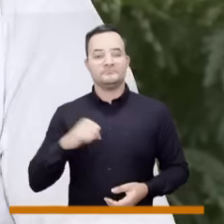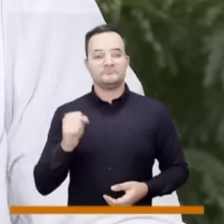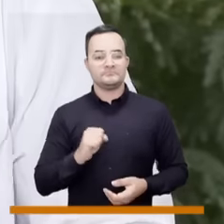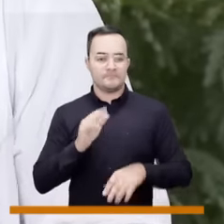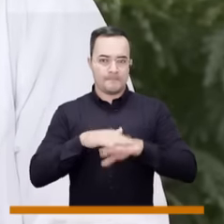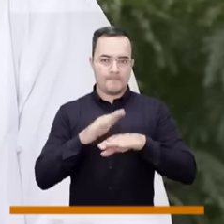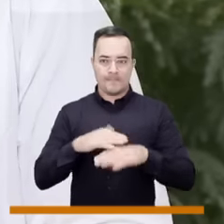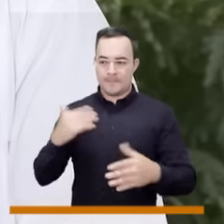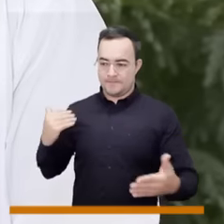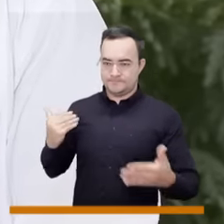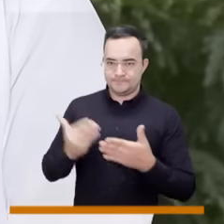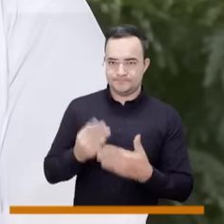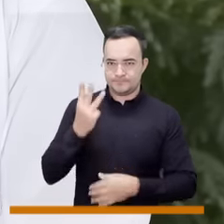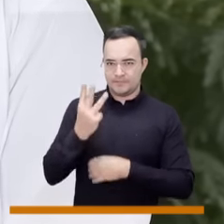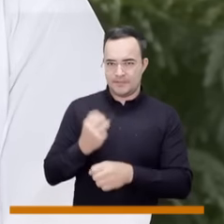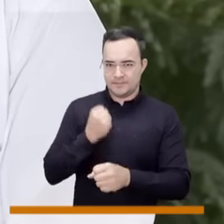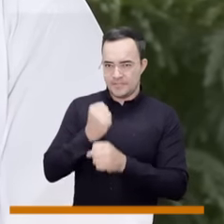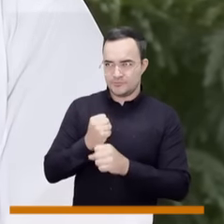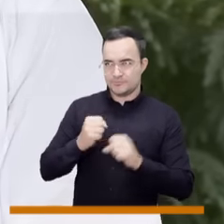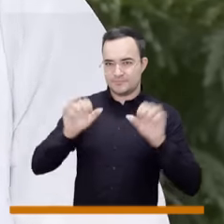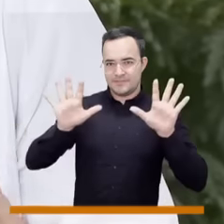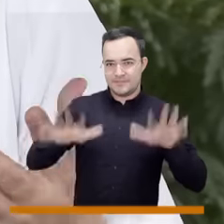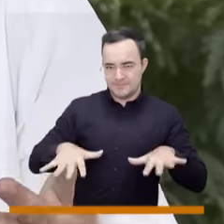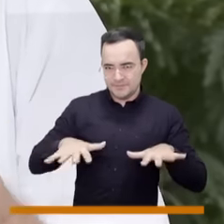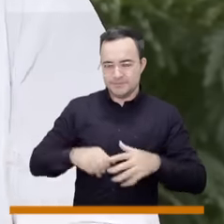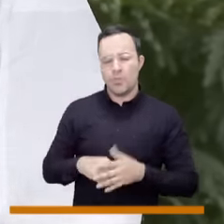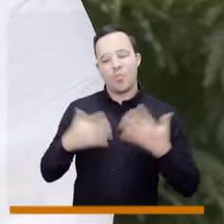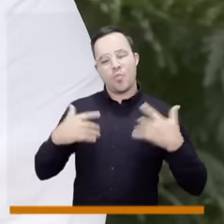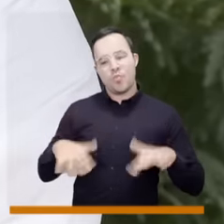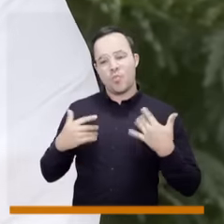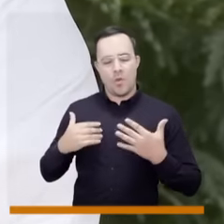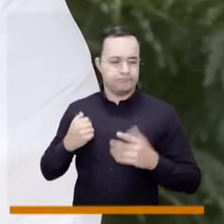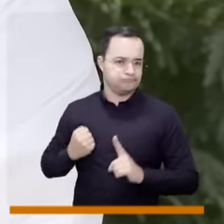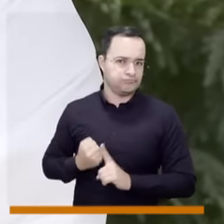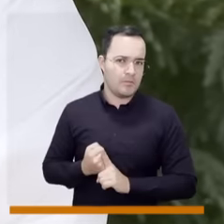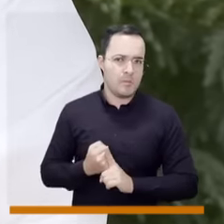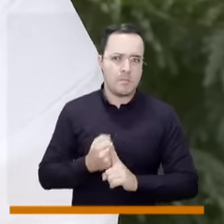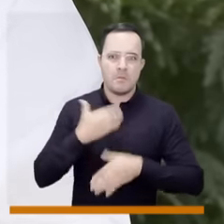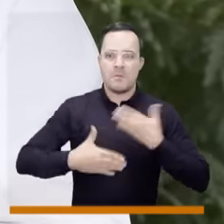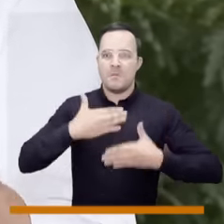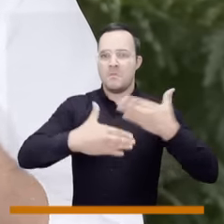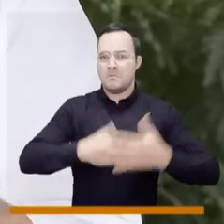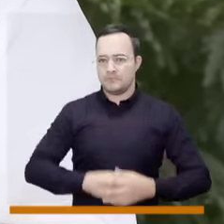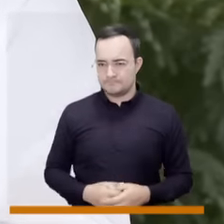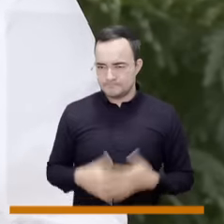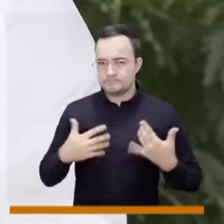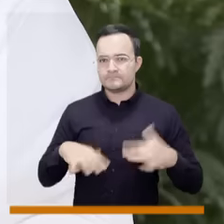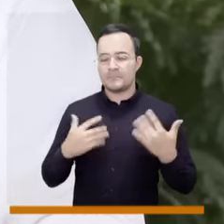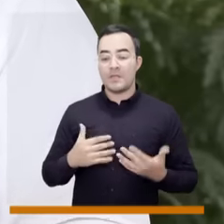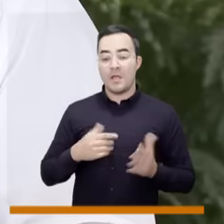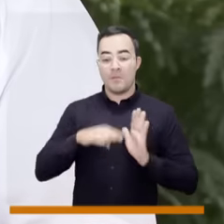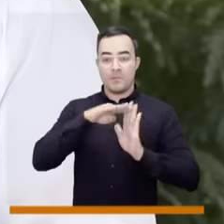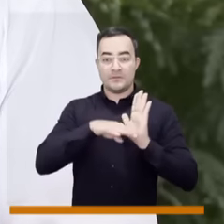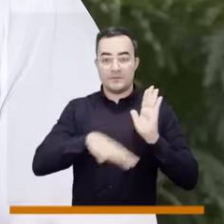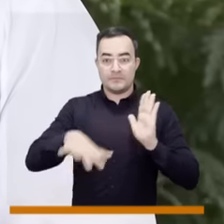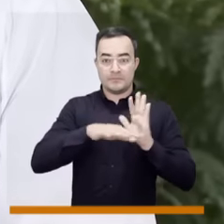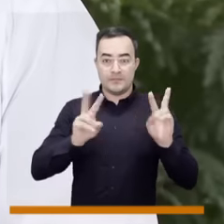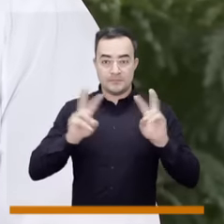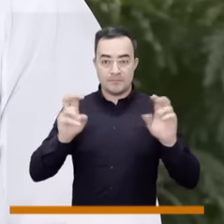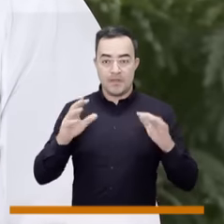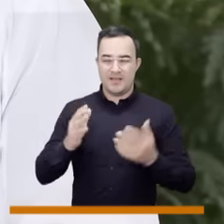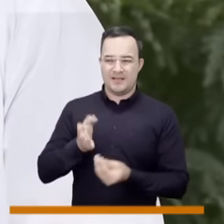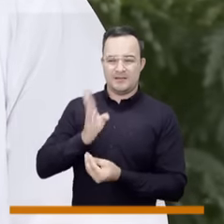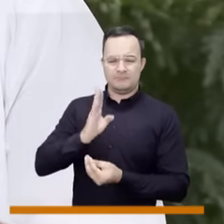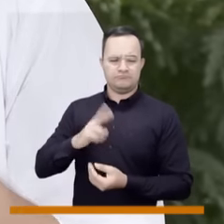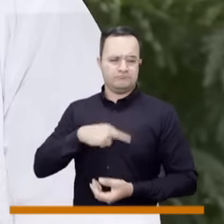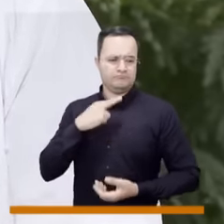primero es que estos tres años y diez meses avanzamos muchísimo porque dejamos la política pública de libertad religiosa